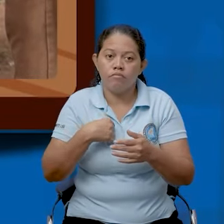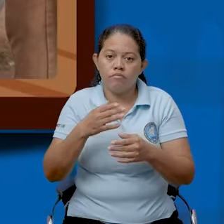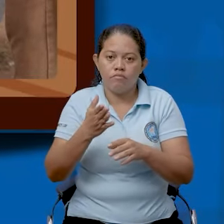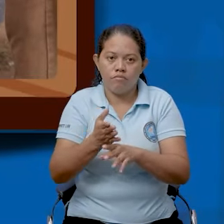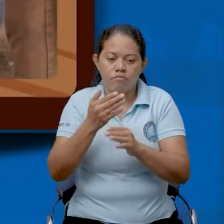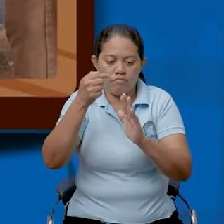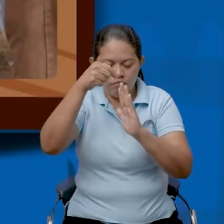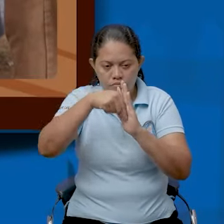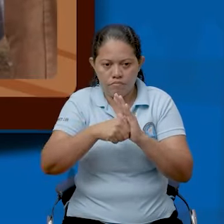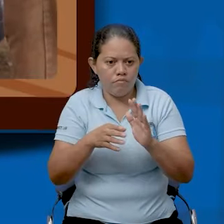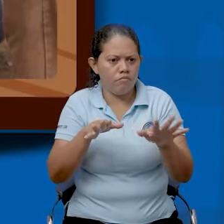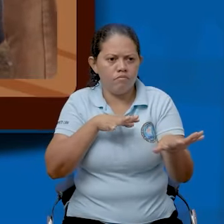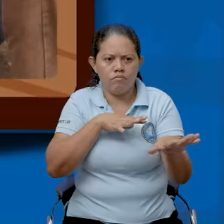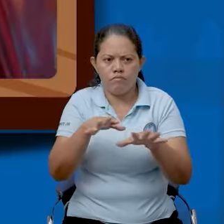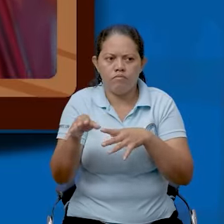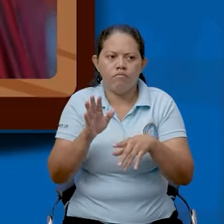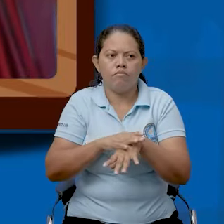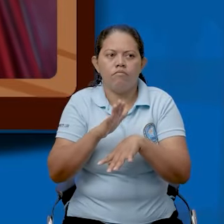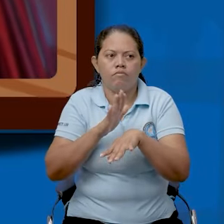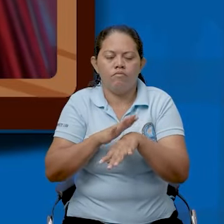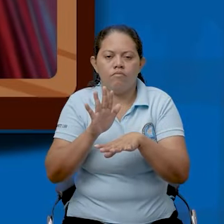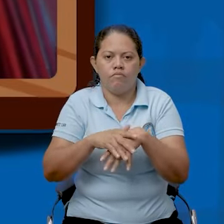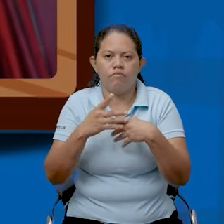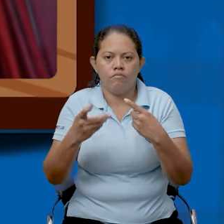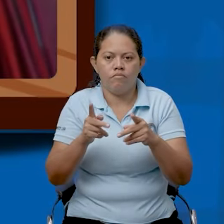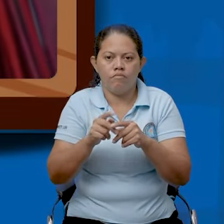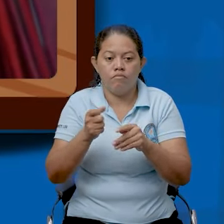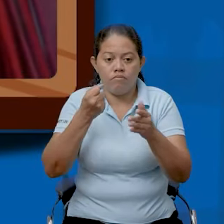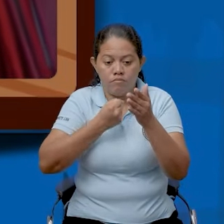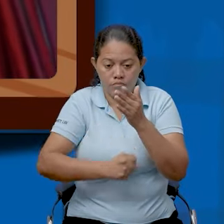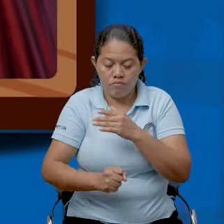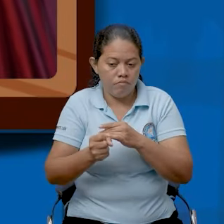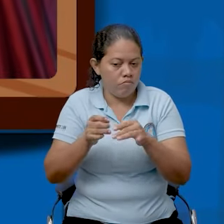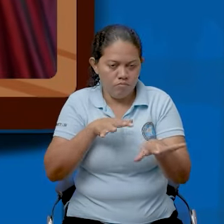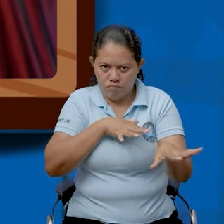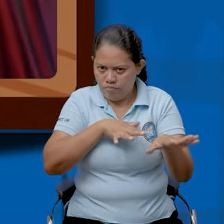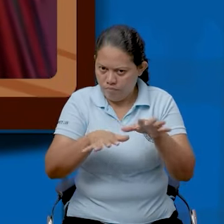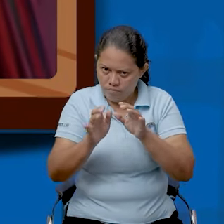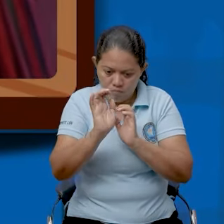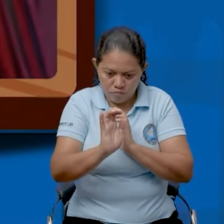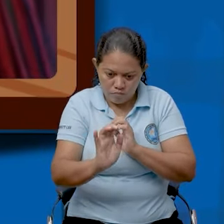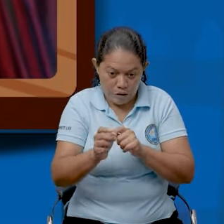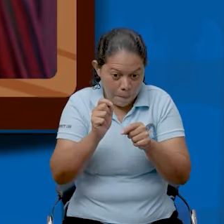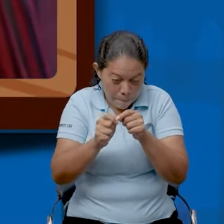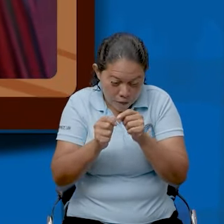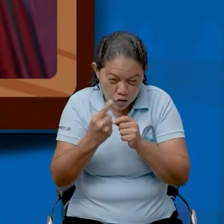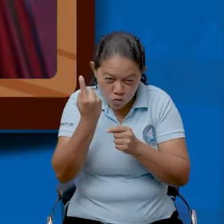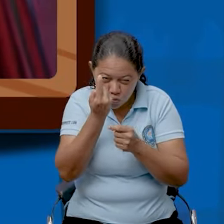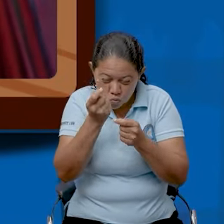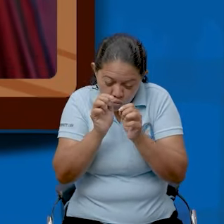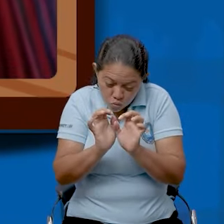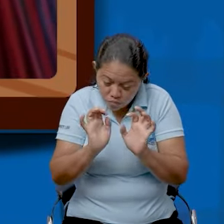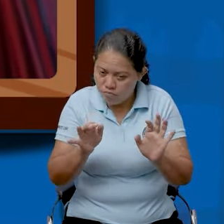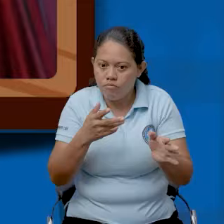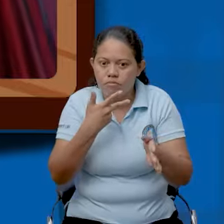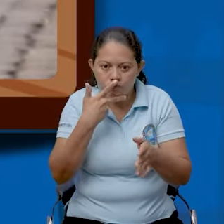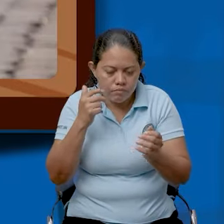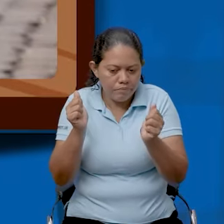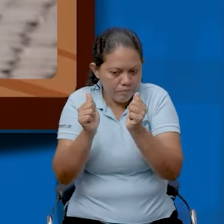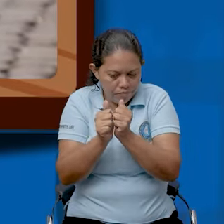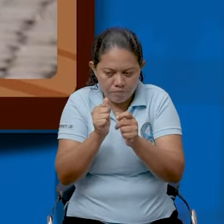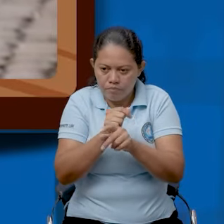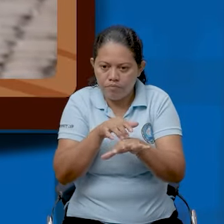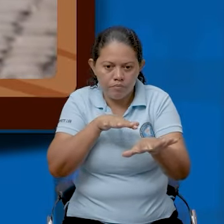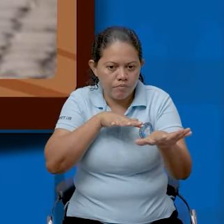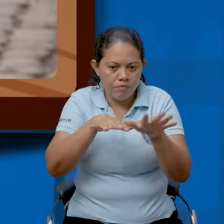a lo interno no le puedo permitir a un niño que manipule la pólvora, por ejemplo, y